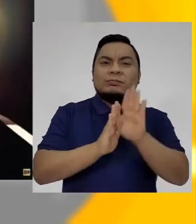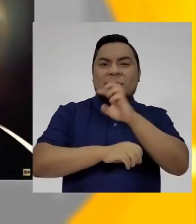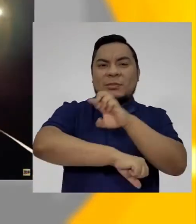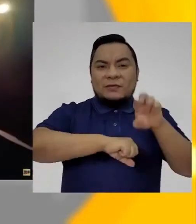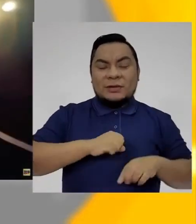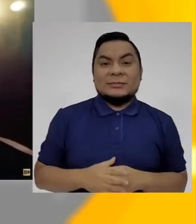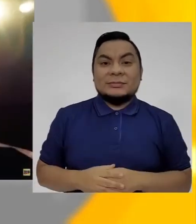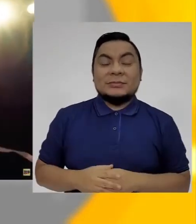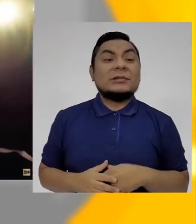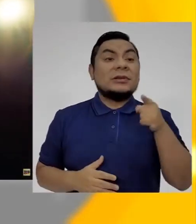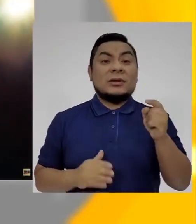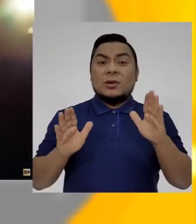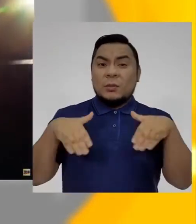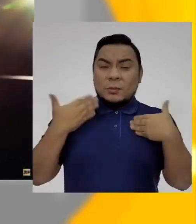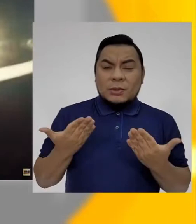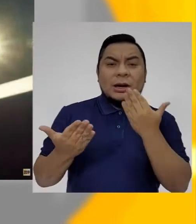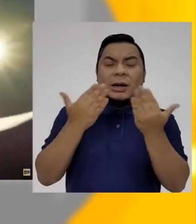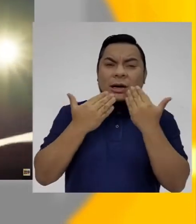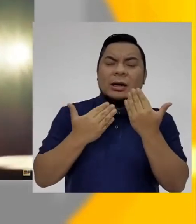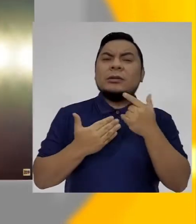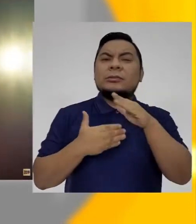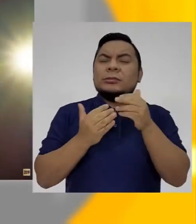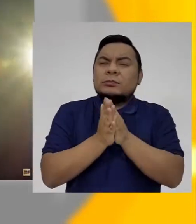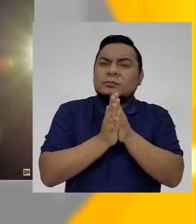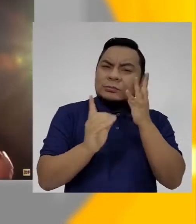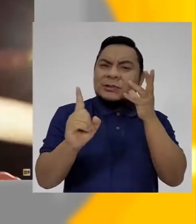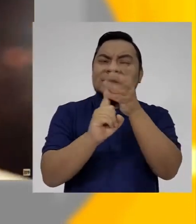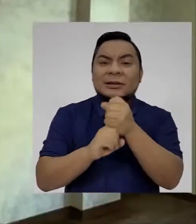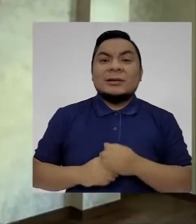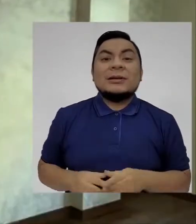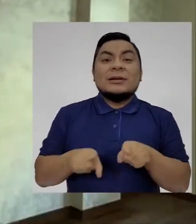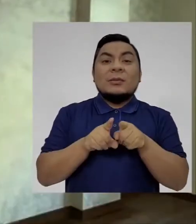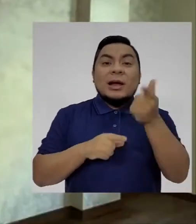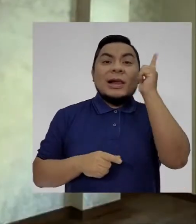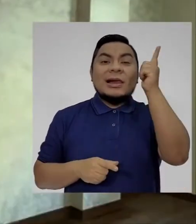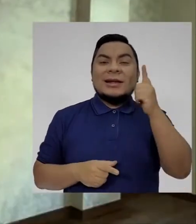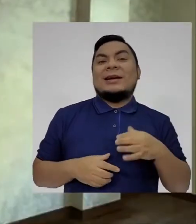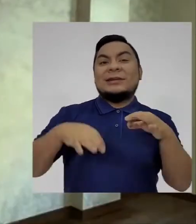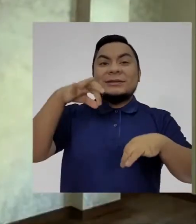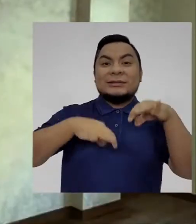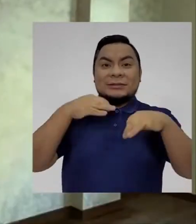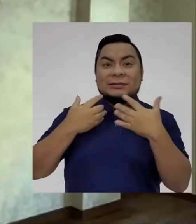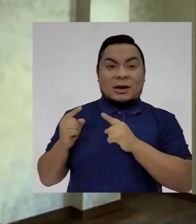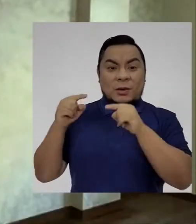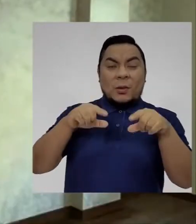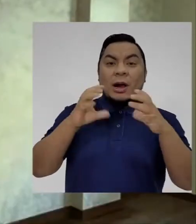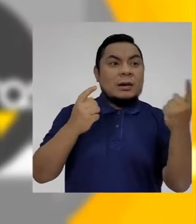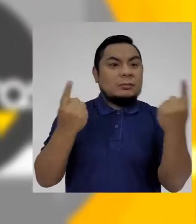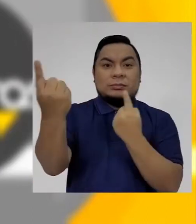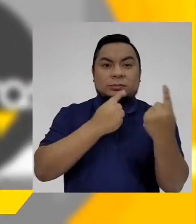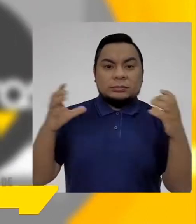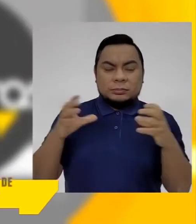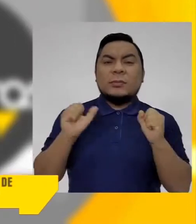Quisiera ser capaz de hablar, de entender. En Liberarte Talleres Especiales hemos tenido la